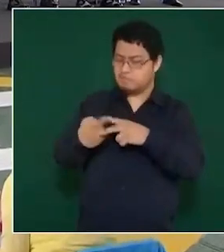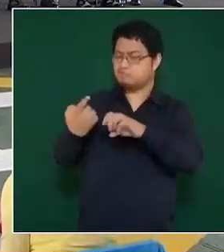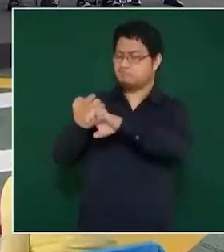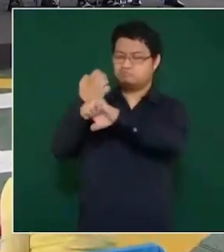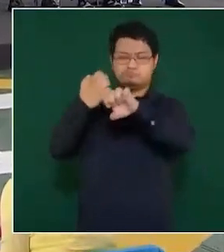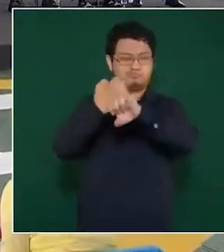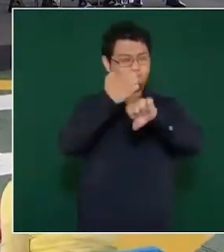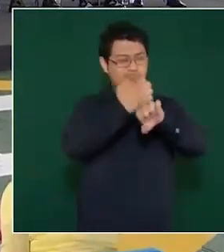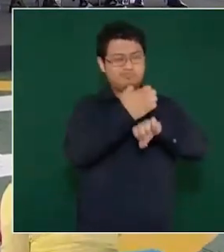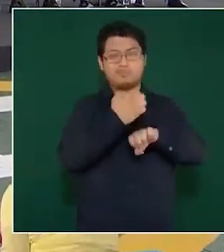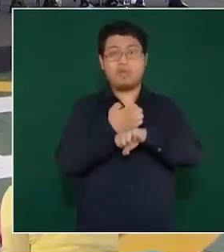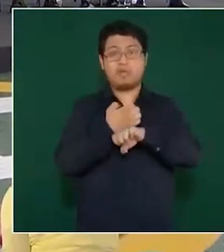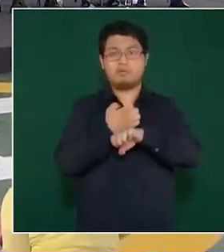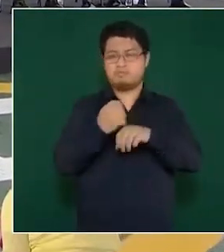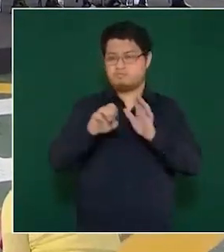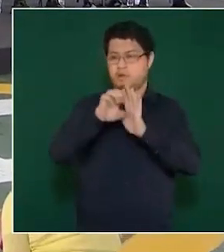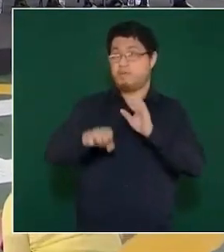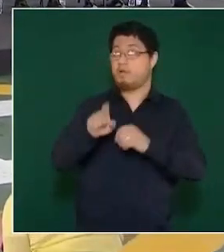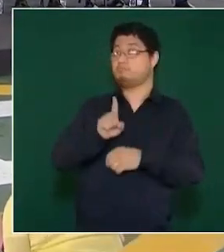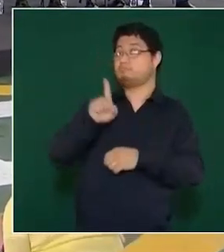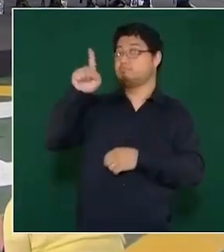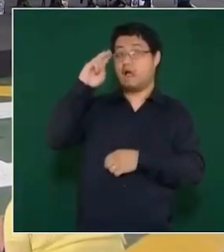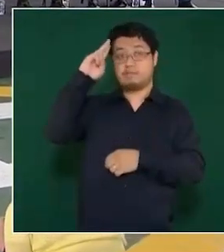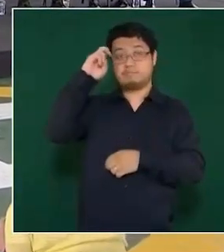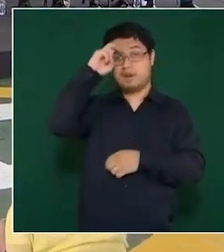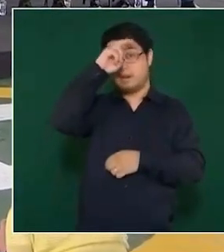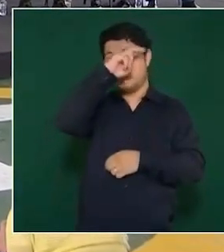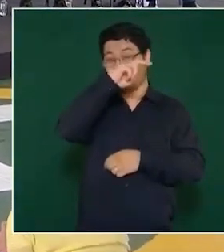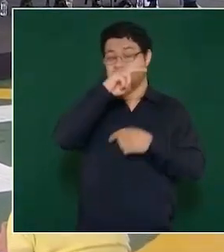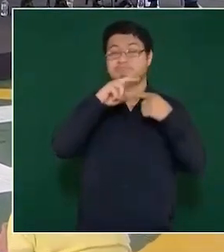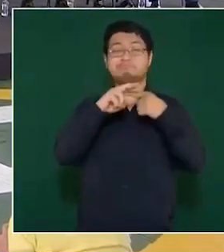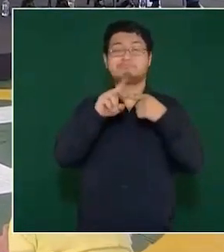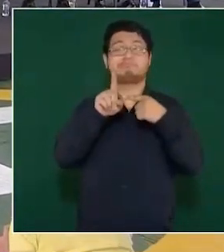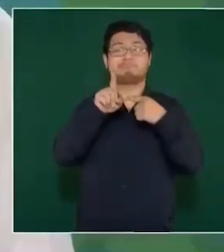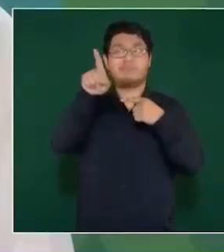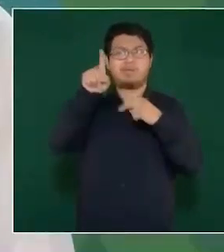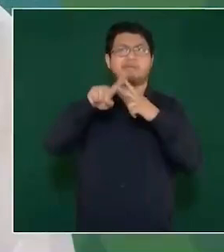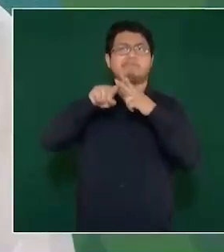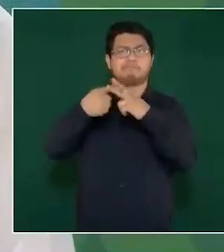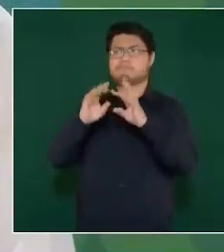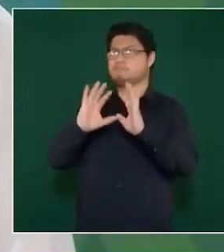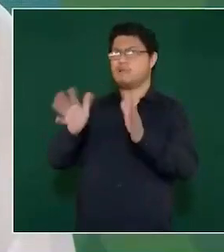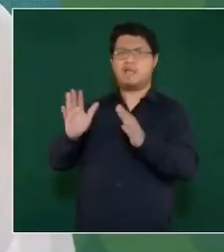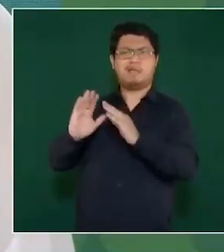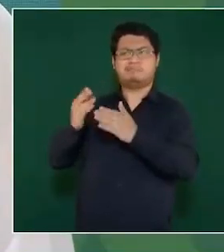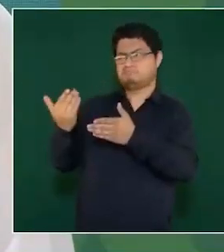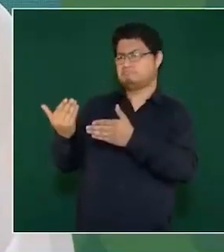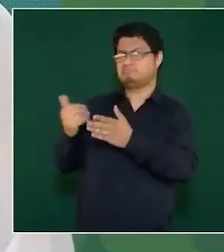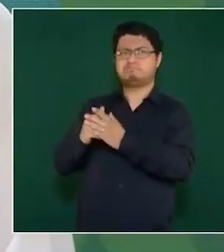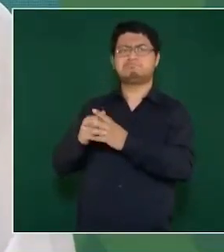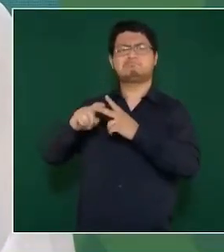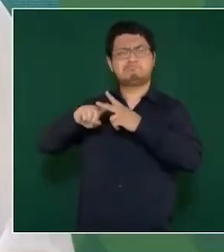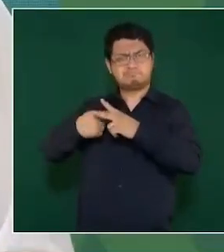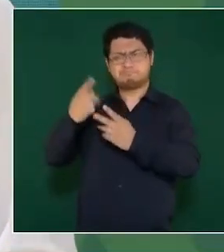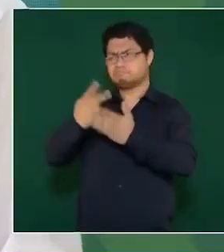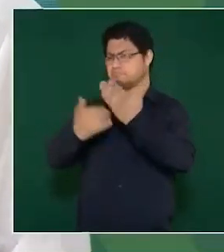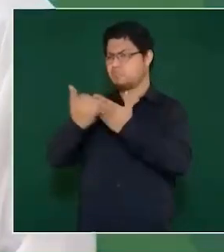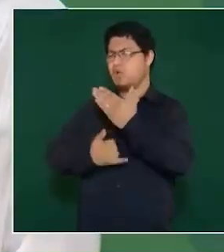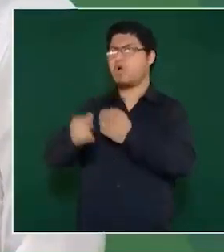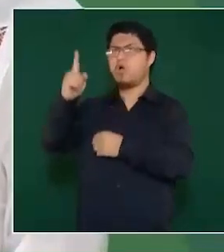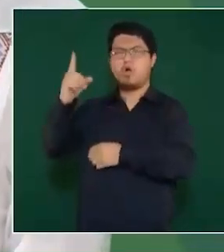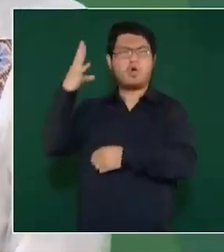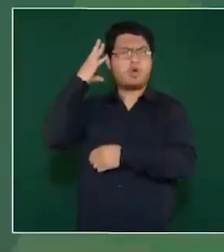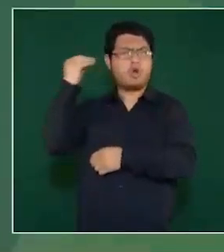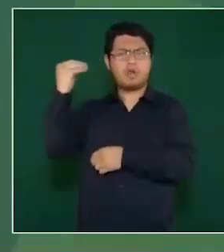ya está funcionando el nuevo plan. En Colima,